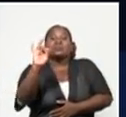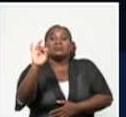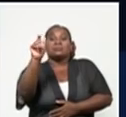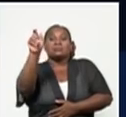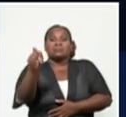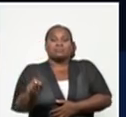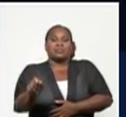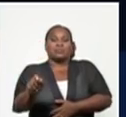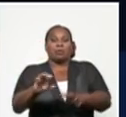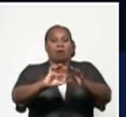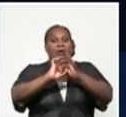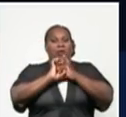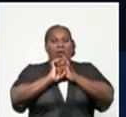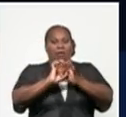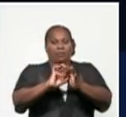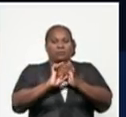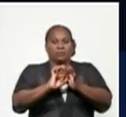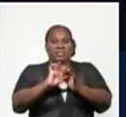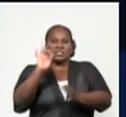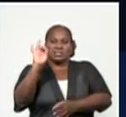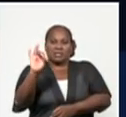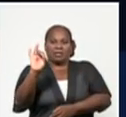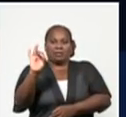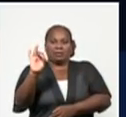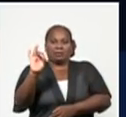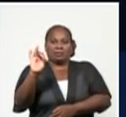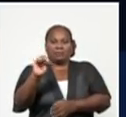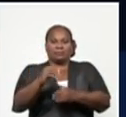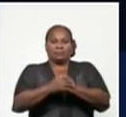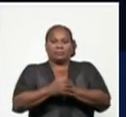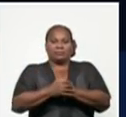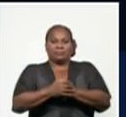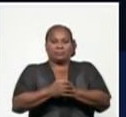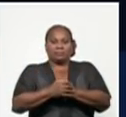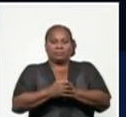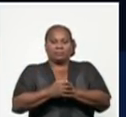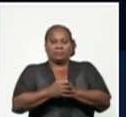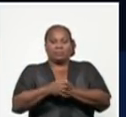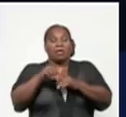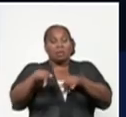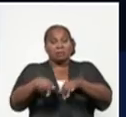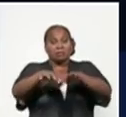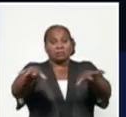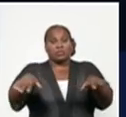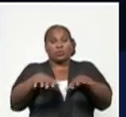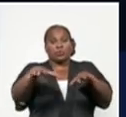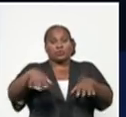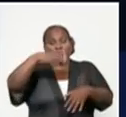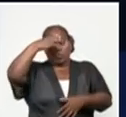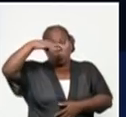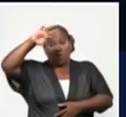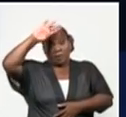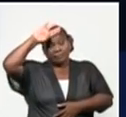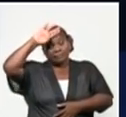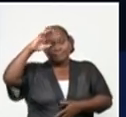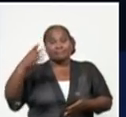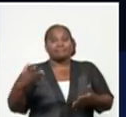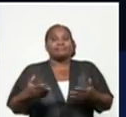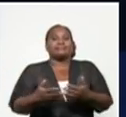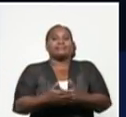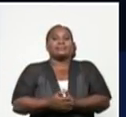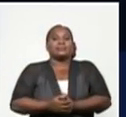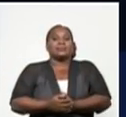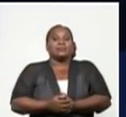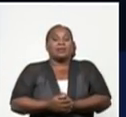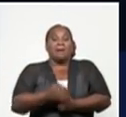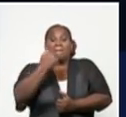día de hoy reportados de clave. Esta es la situación de Cuba. Creo que no hay mucho